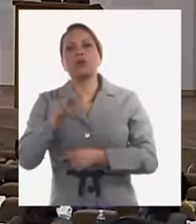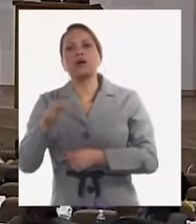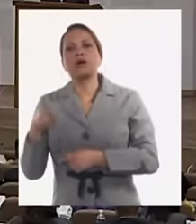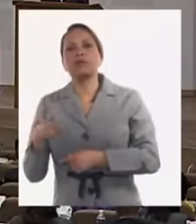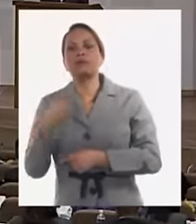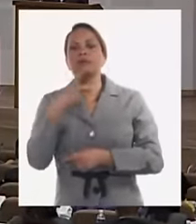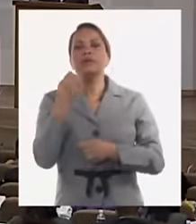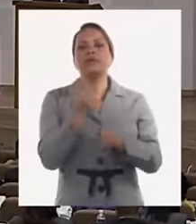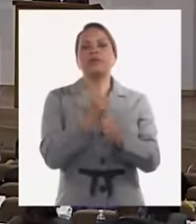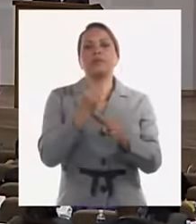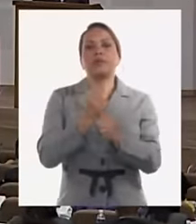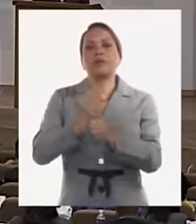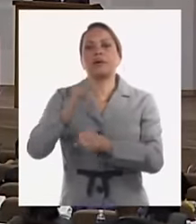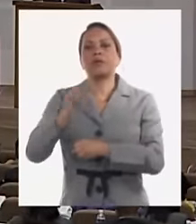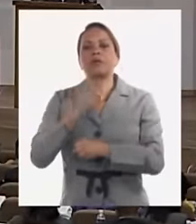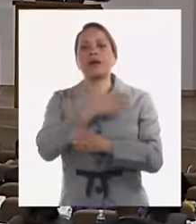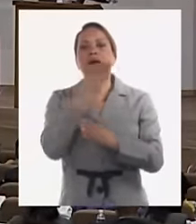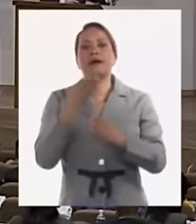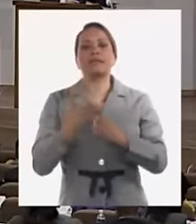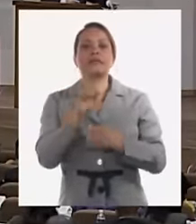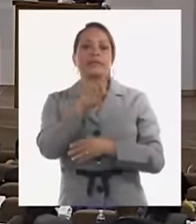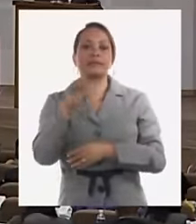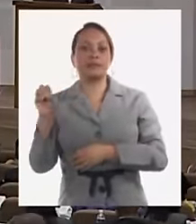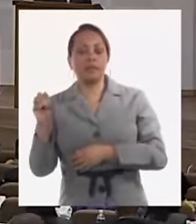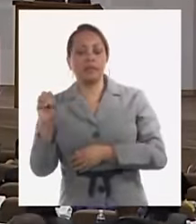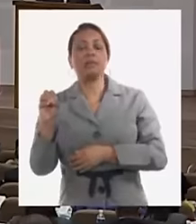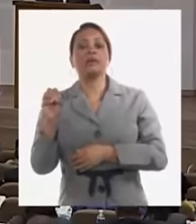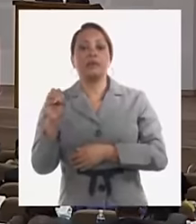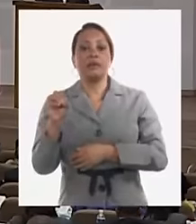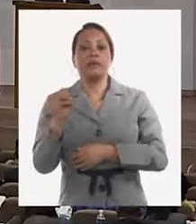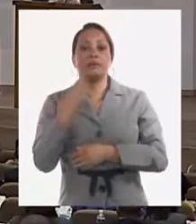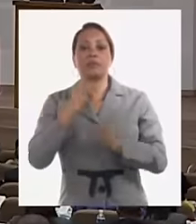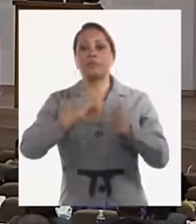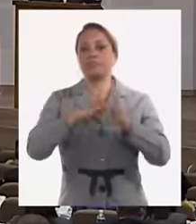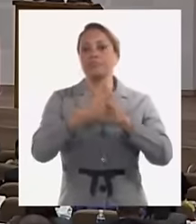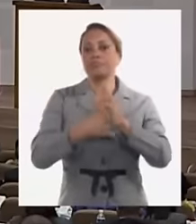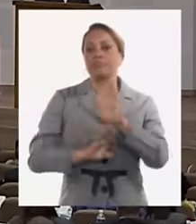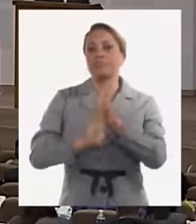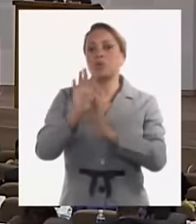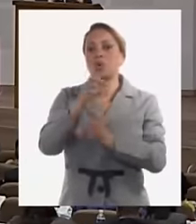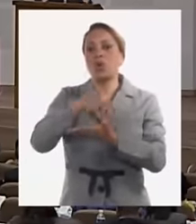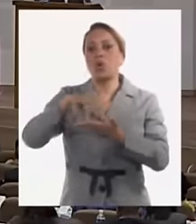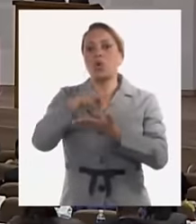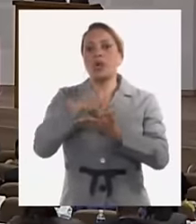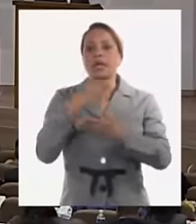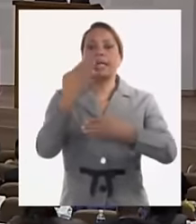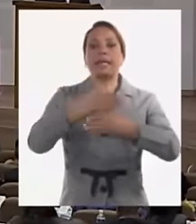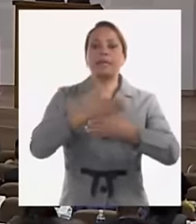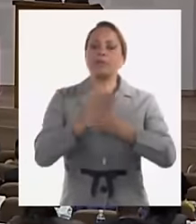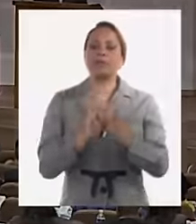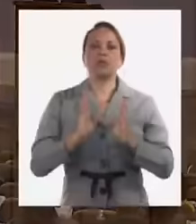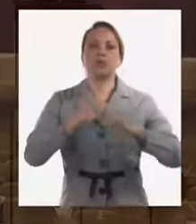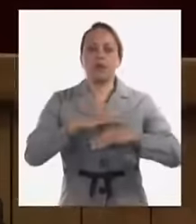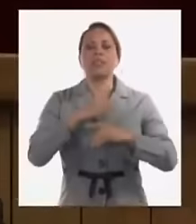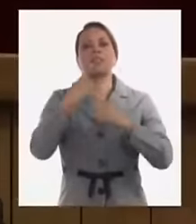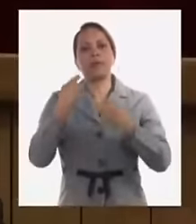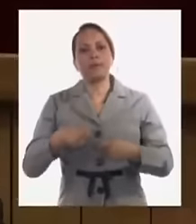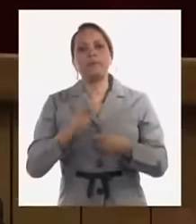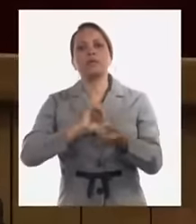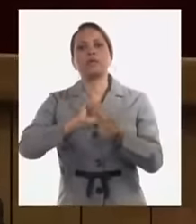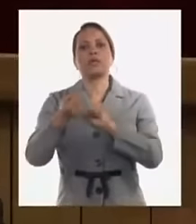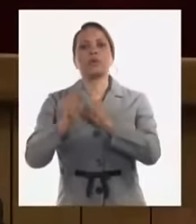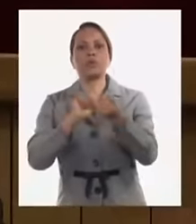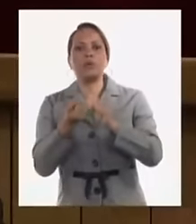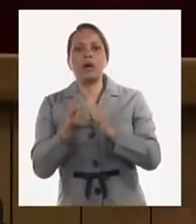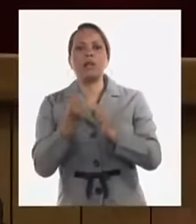trabajadores que es hasta 100 se han ido por la vía de un proyecto de desarrollo local que no tiene límite todo eso tenemos que regularlo actualizarlo